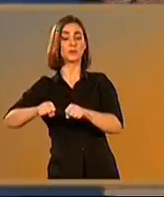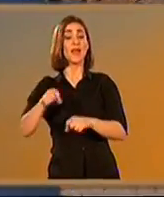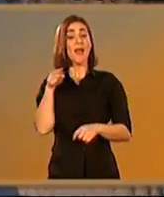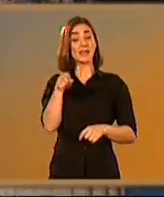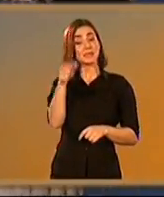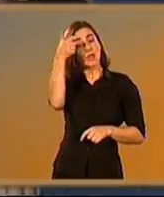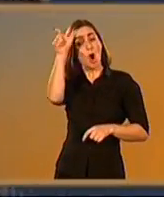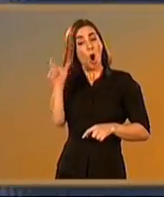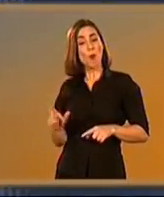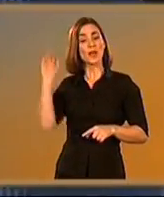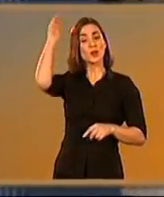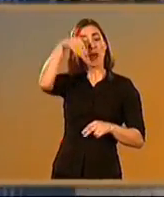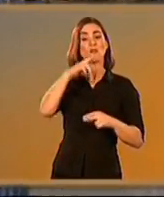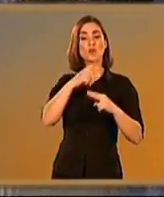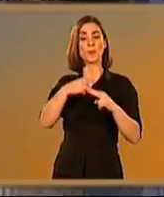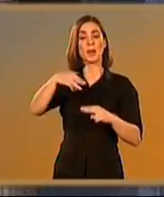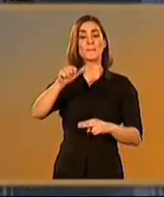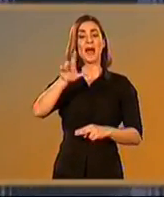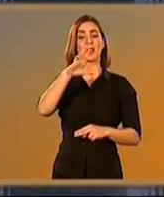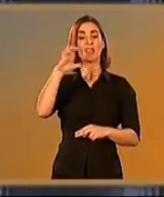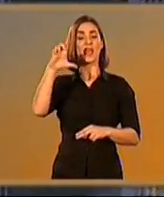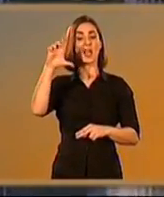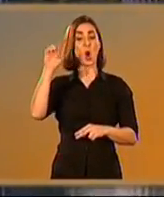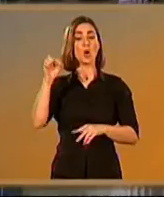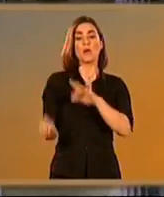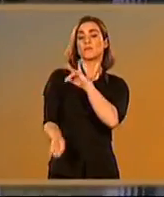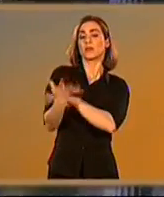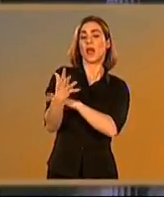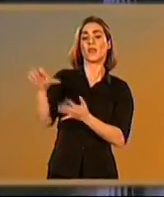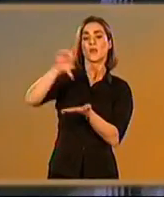Claudio Marcelo la nueva fundación urbana llamada Córdoba.